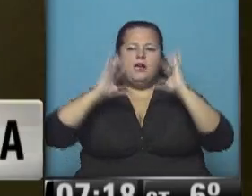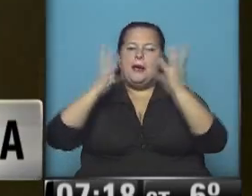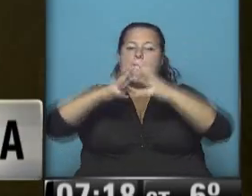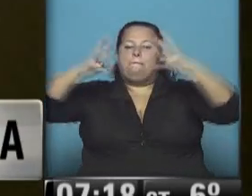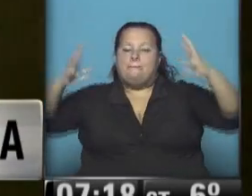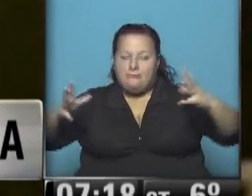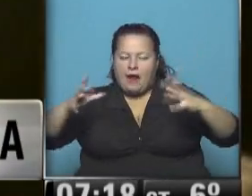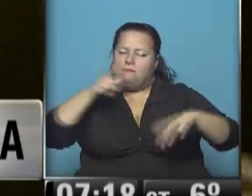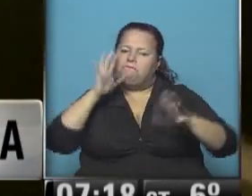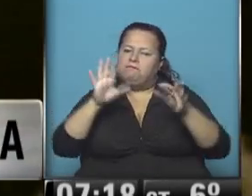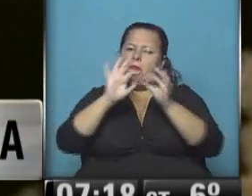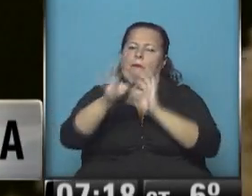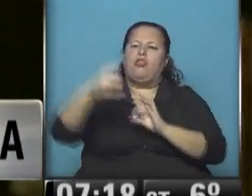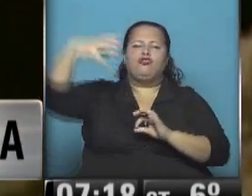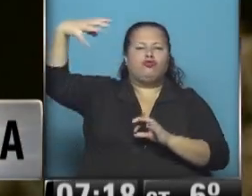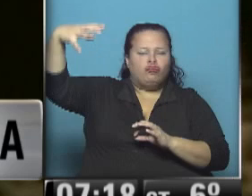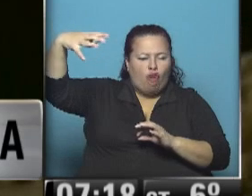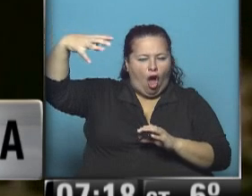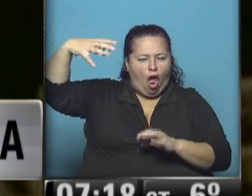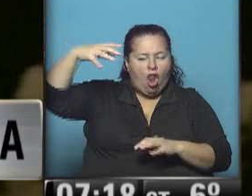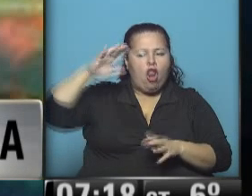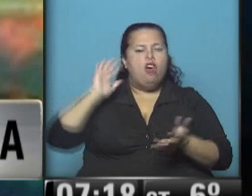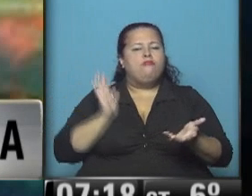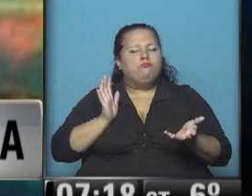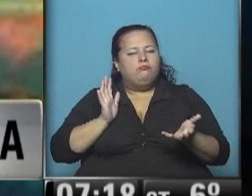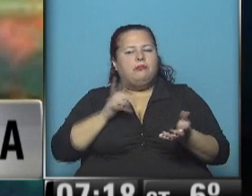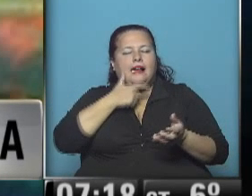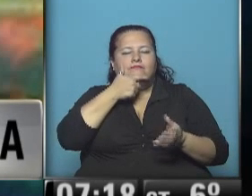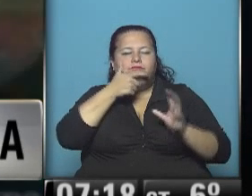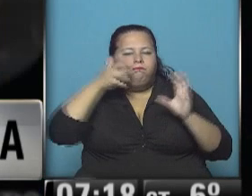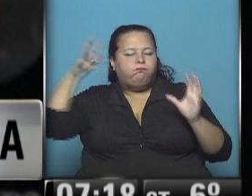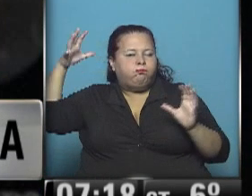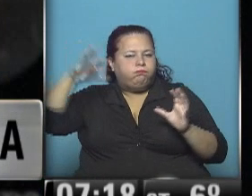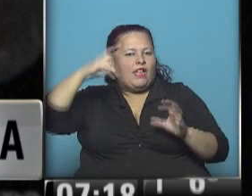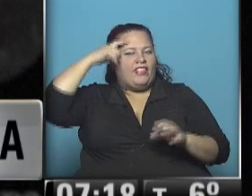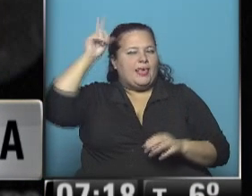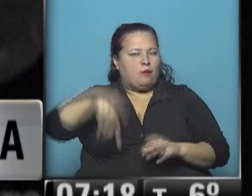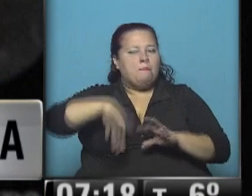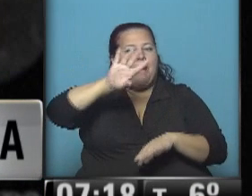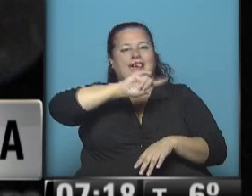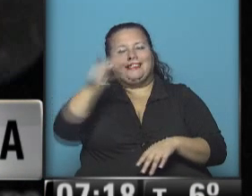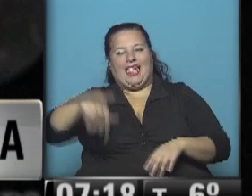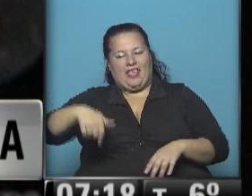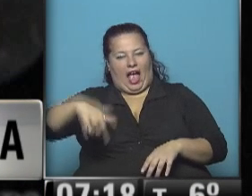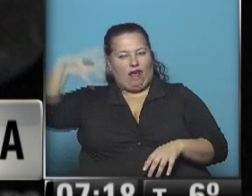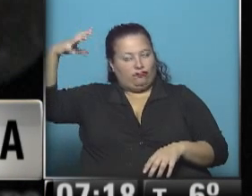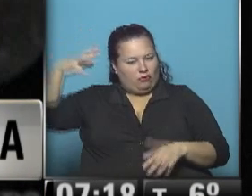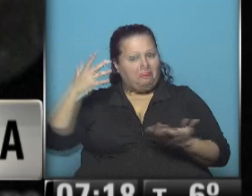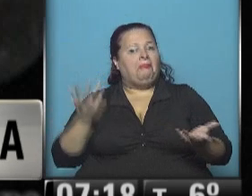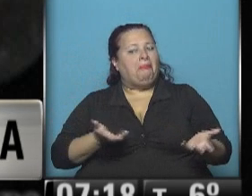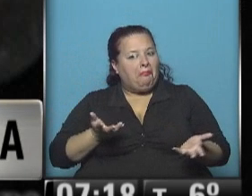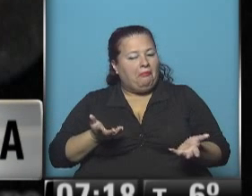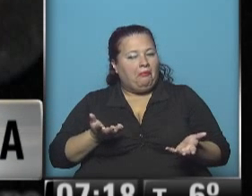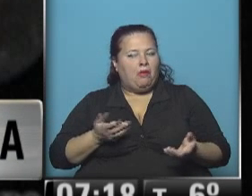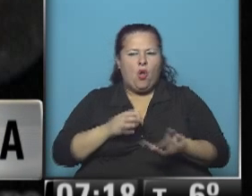mayor y estaría cerca de un sol que estaría calentando un 10% más que el nuestro. ¿Qué me contás?